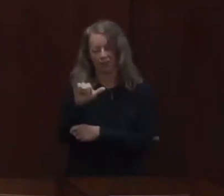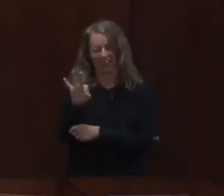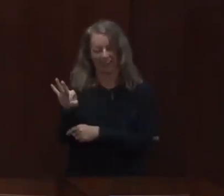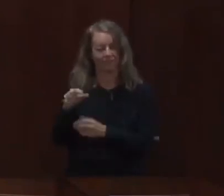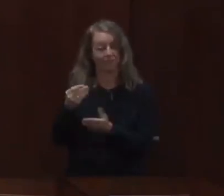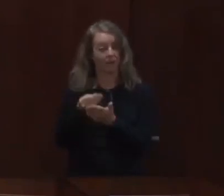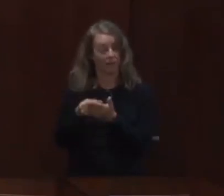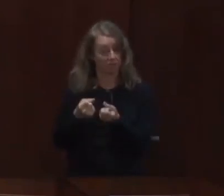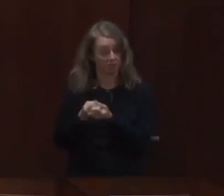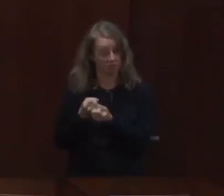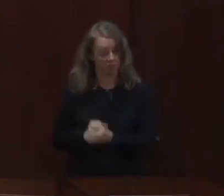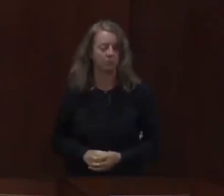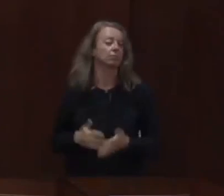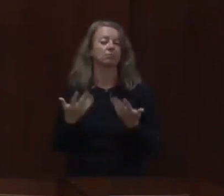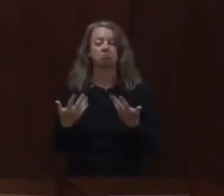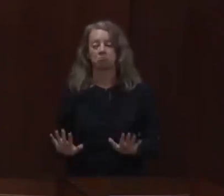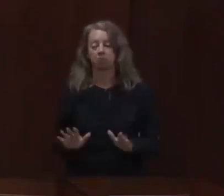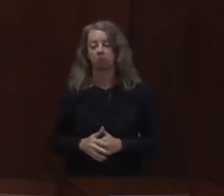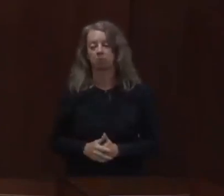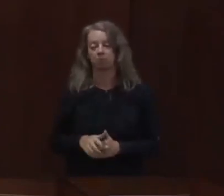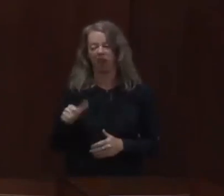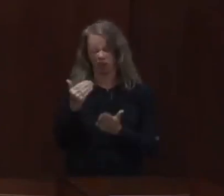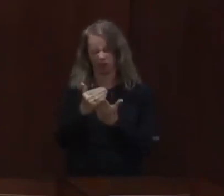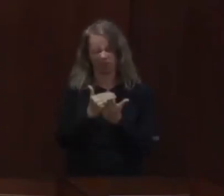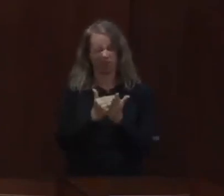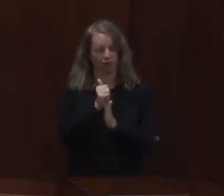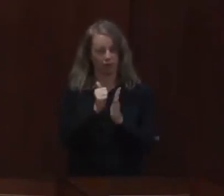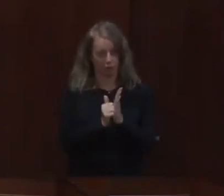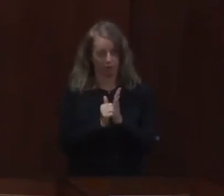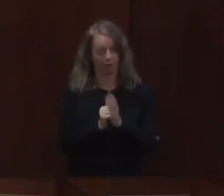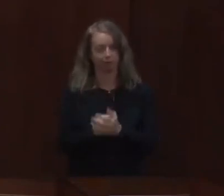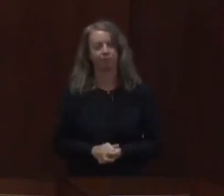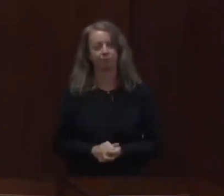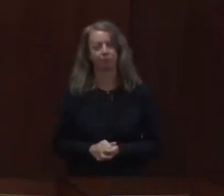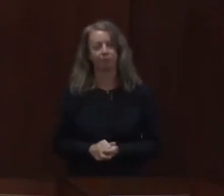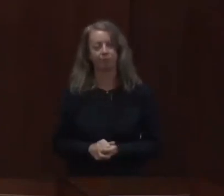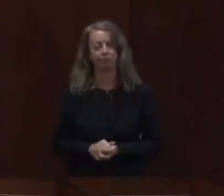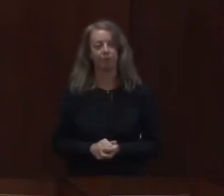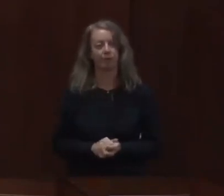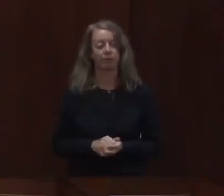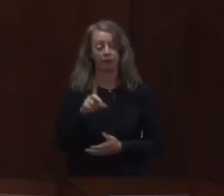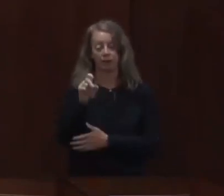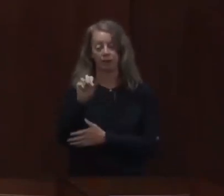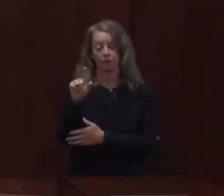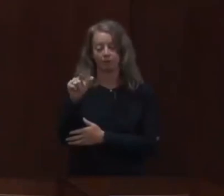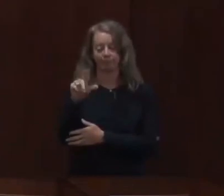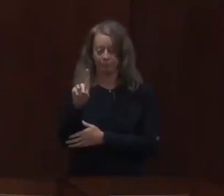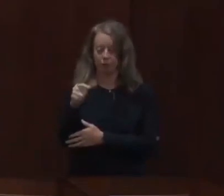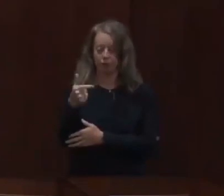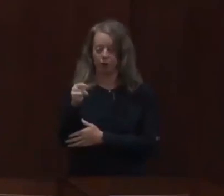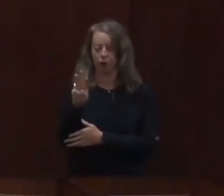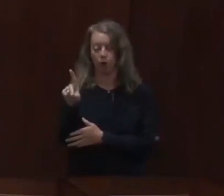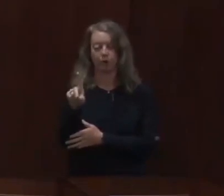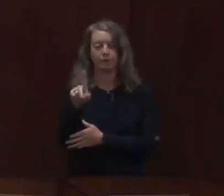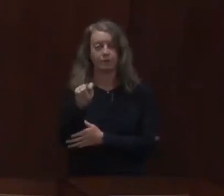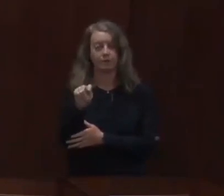hablar acerca de los procesos de recomienzo de la